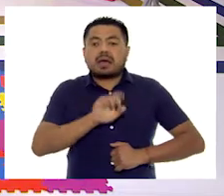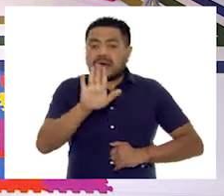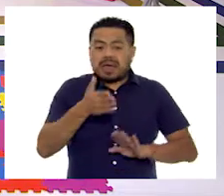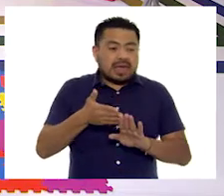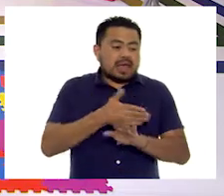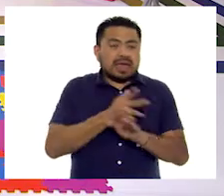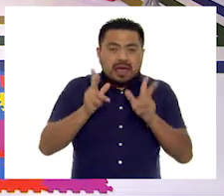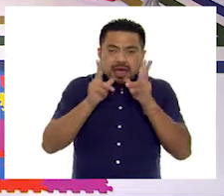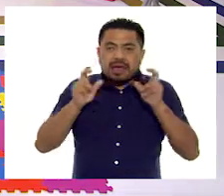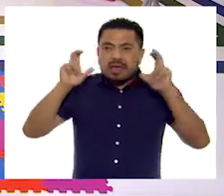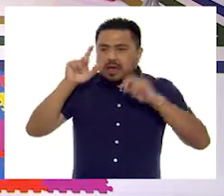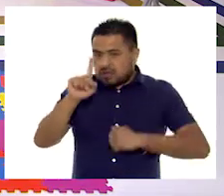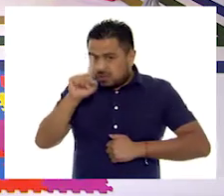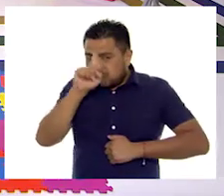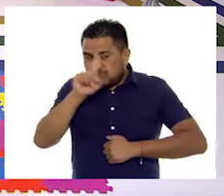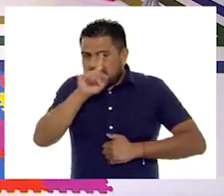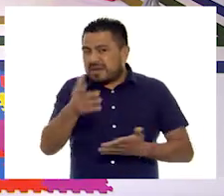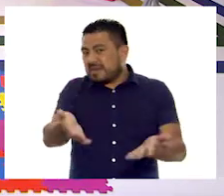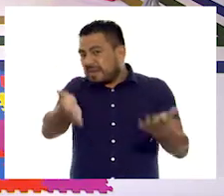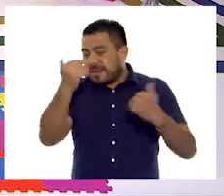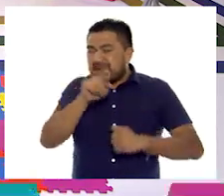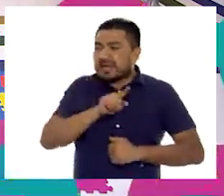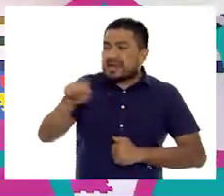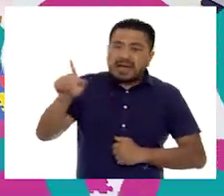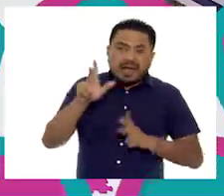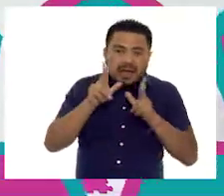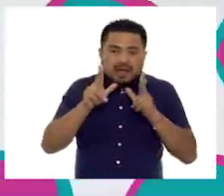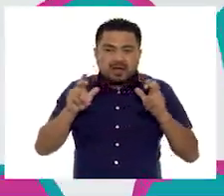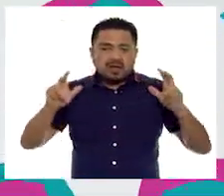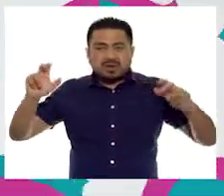Listo que nos va a dar una gran recomendación. ¡Vamos contigo, Ajo Listo!